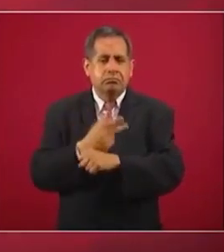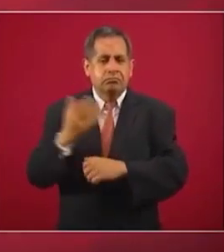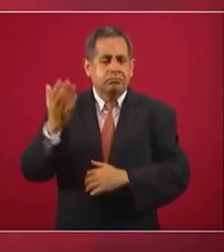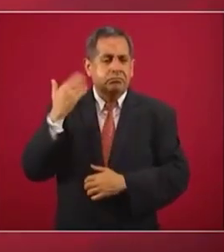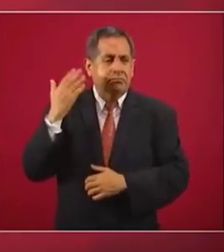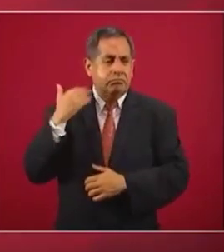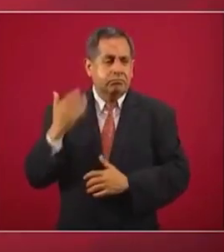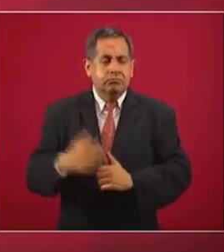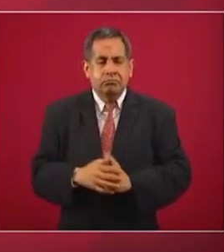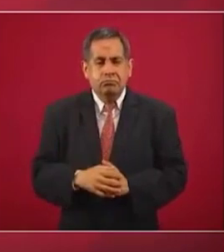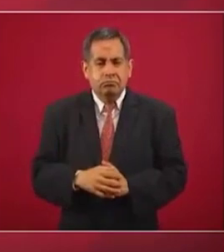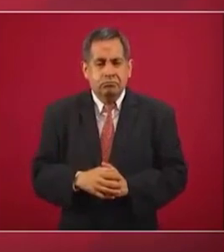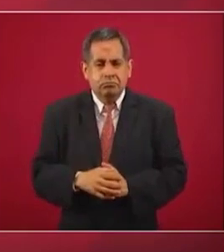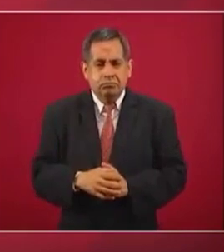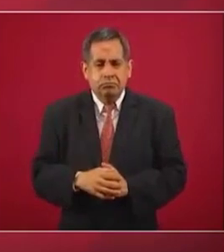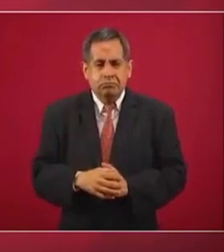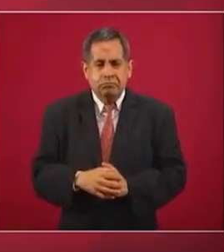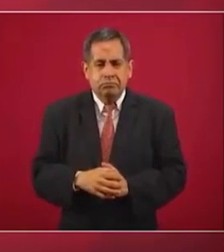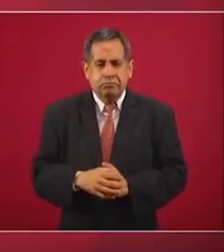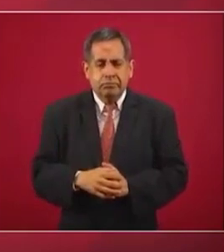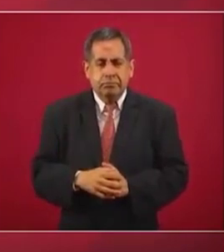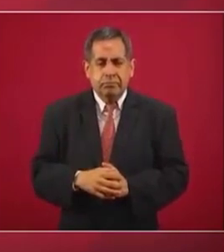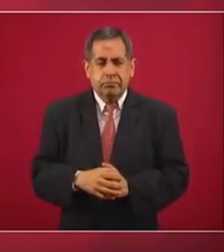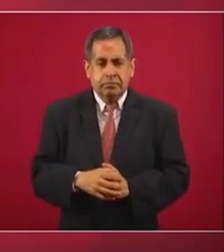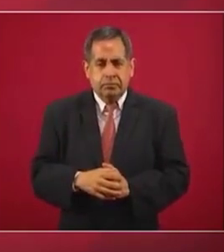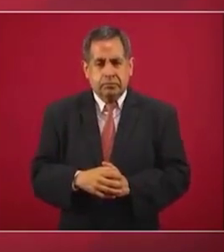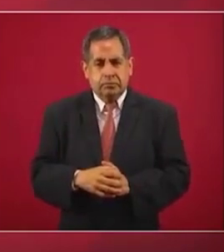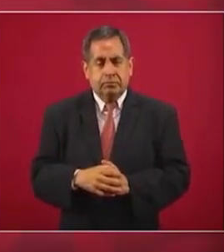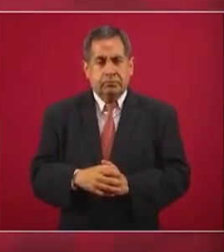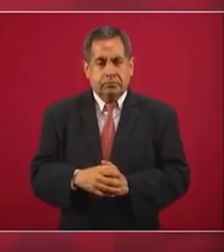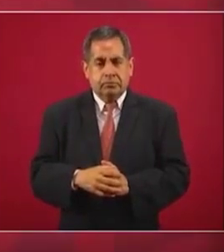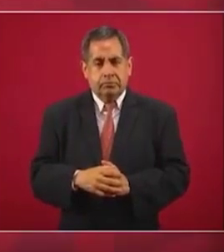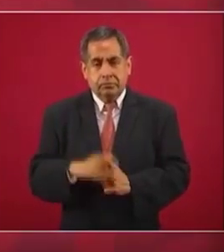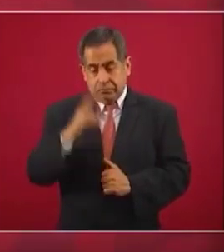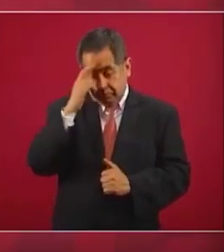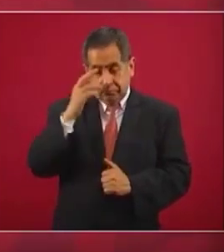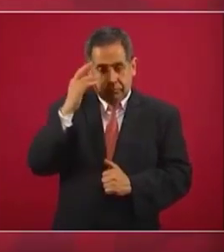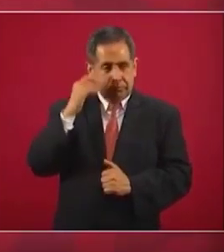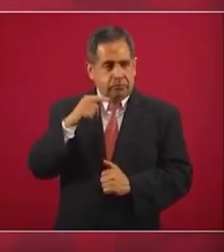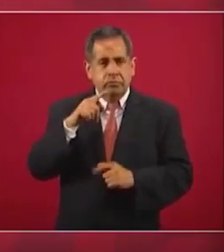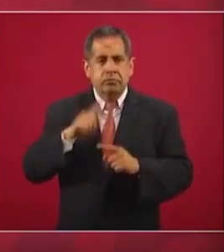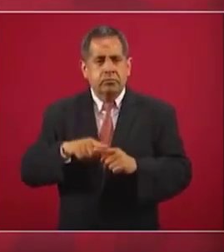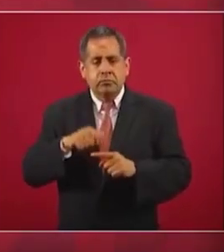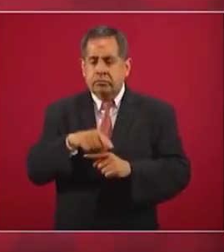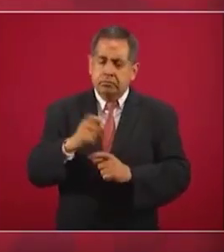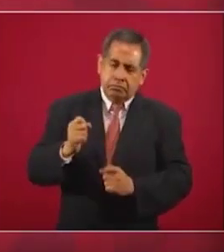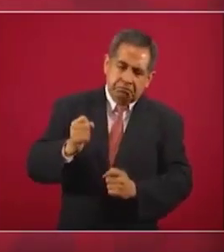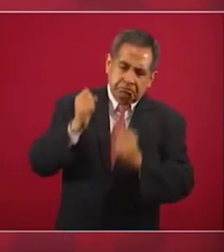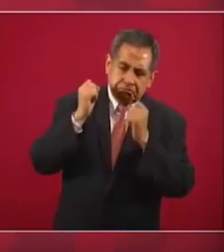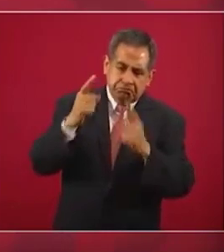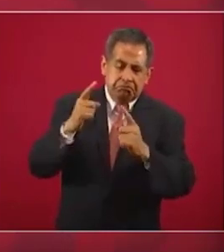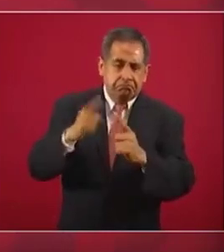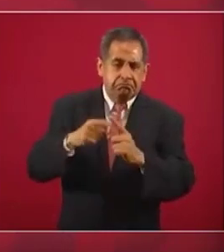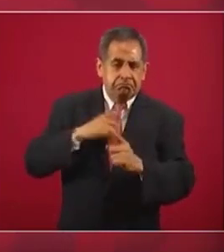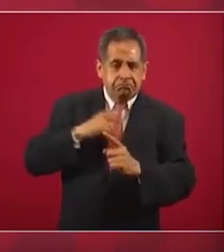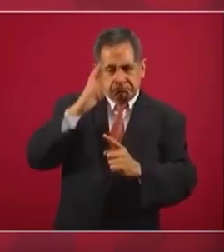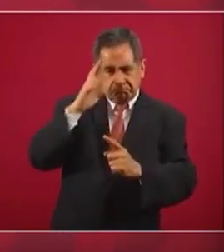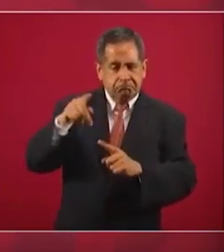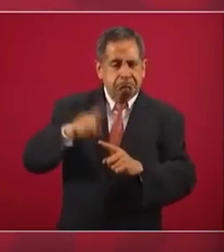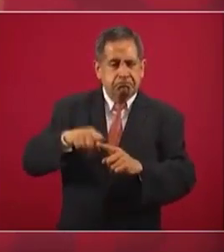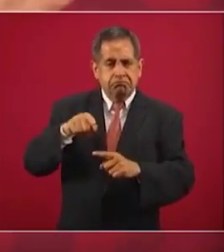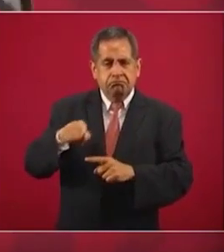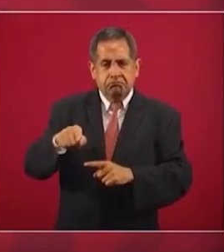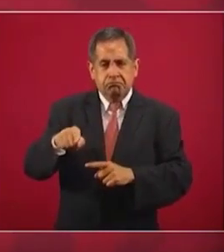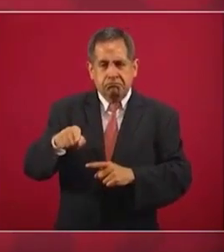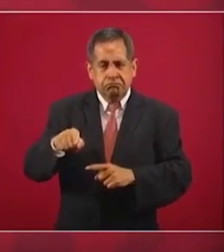una gente que yo admiro mucho, que respeto mucho, porque